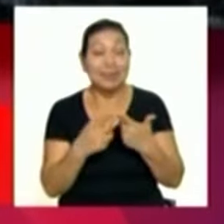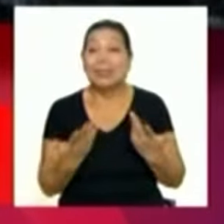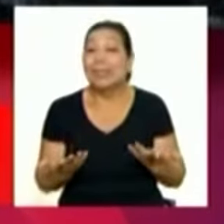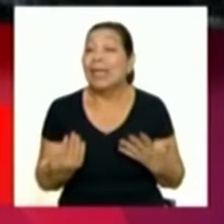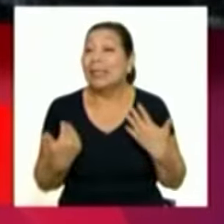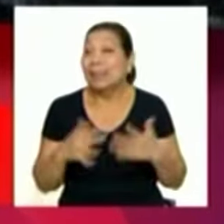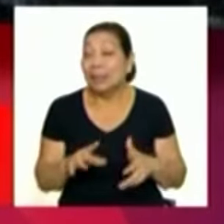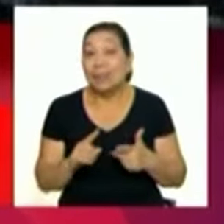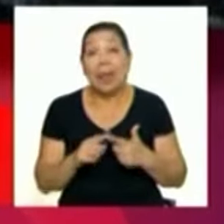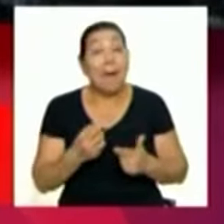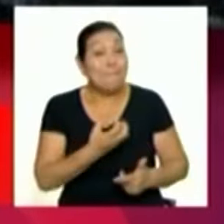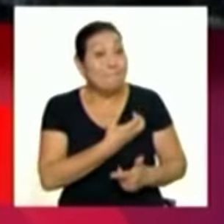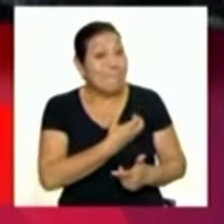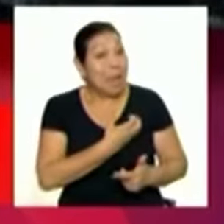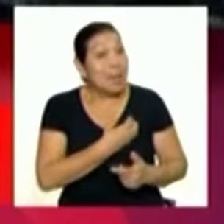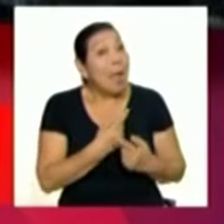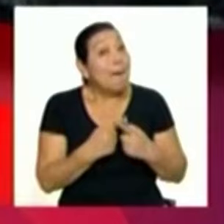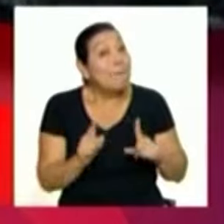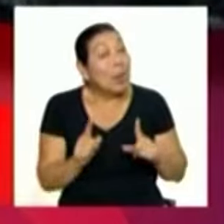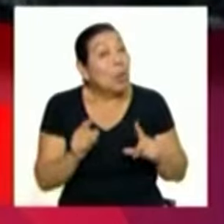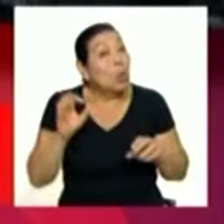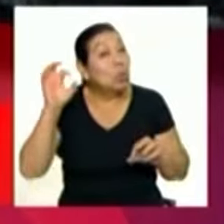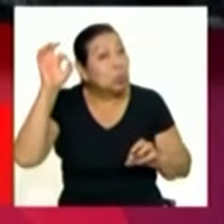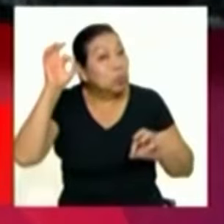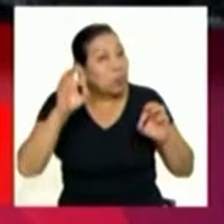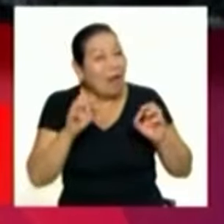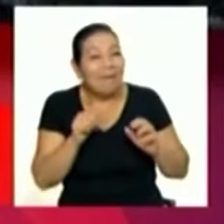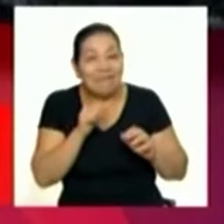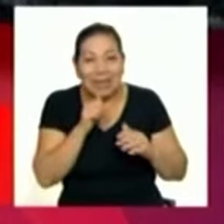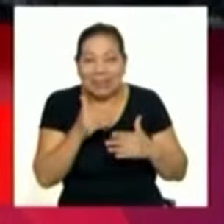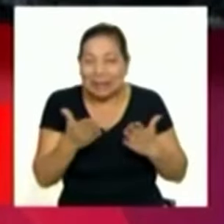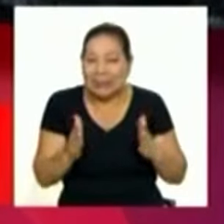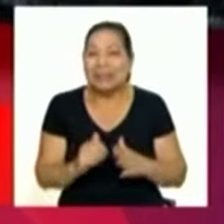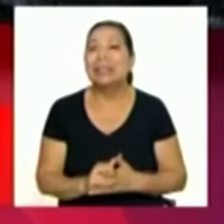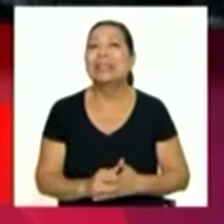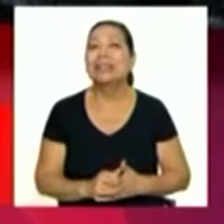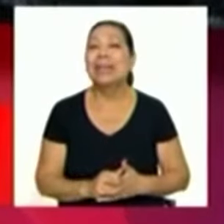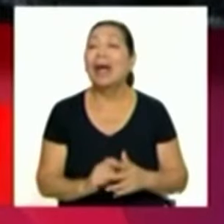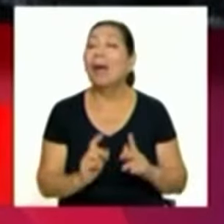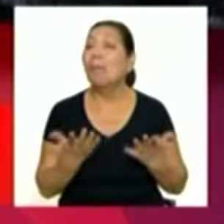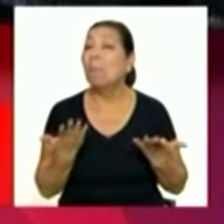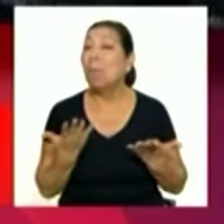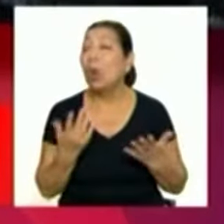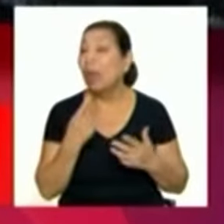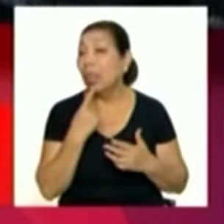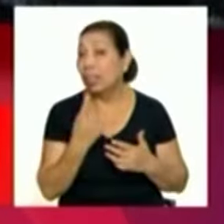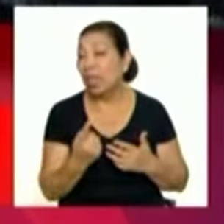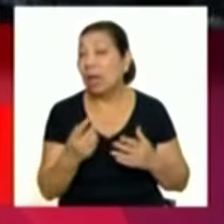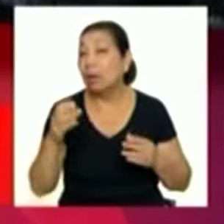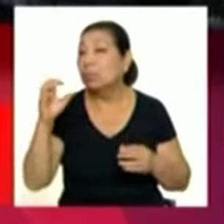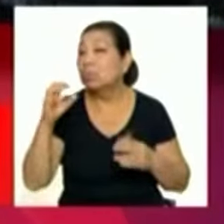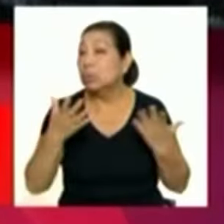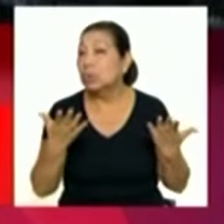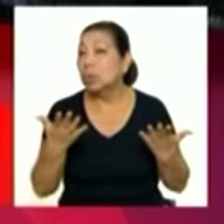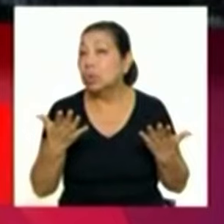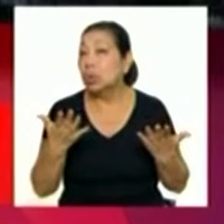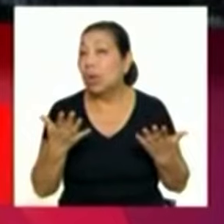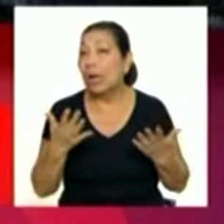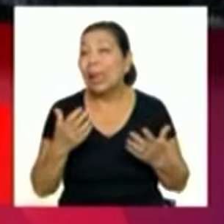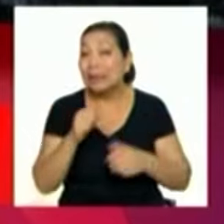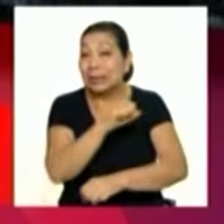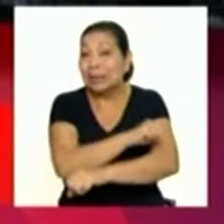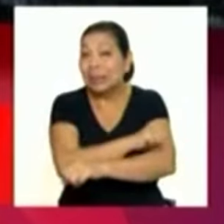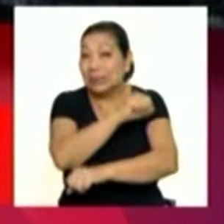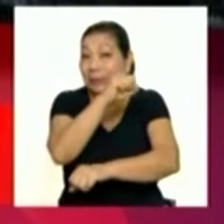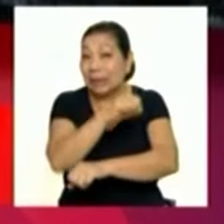es cierto ya estamos en mayo, pero las precipitaciones todavía nos están acompañando. Tenemos un aviso de precipitaciones en la zona de la